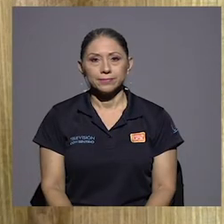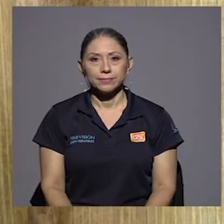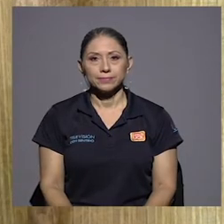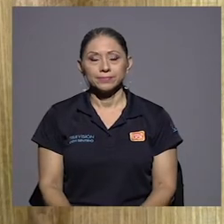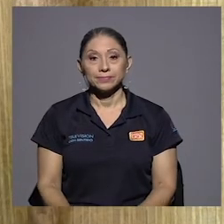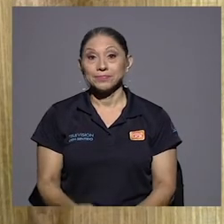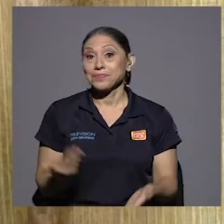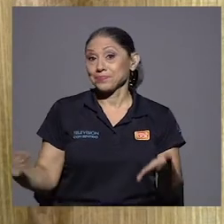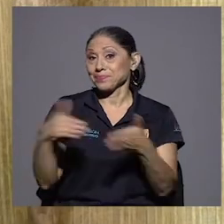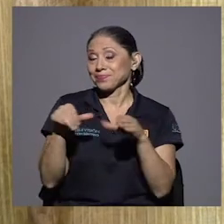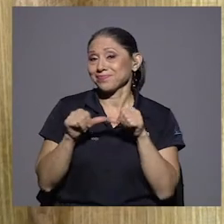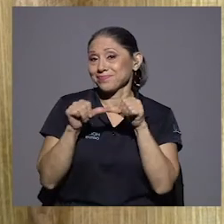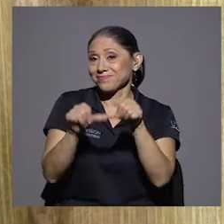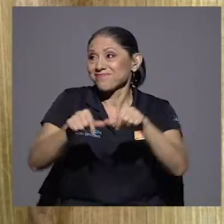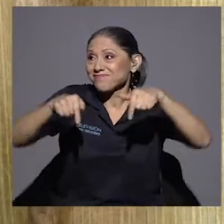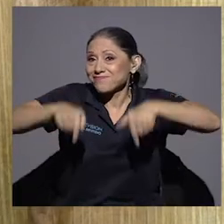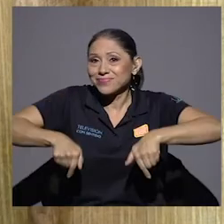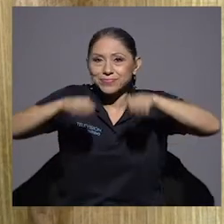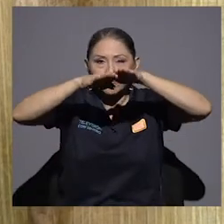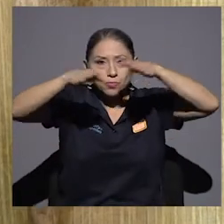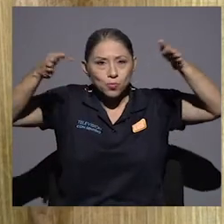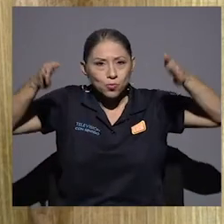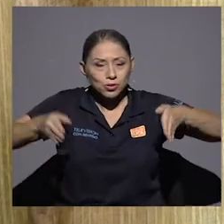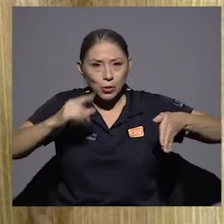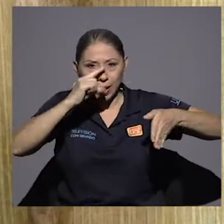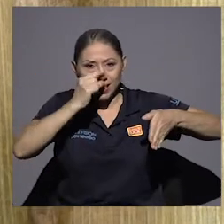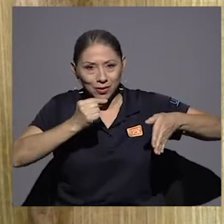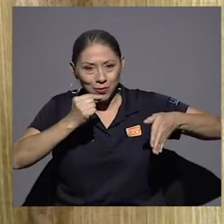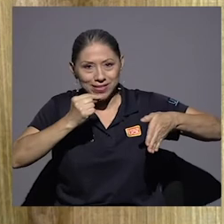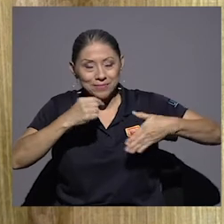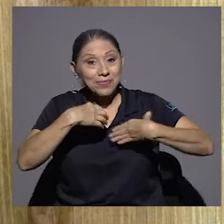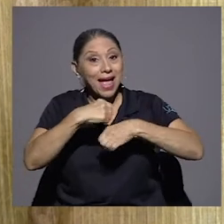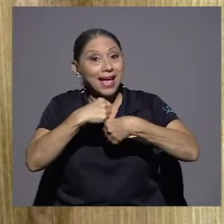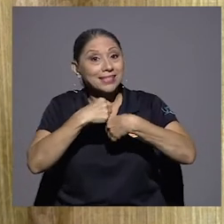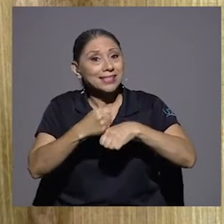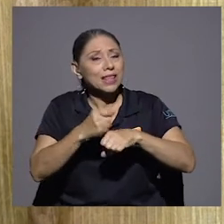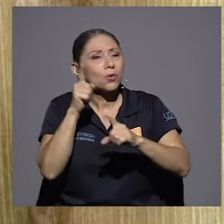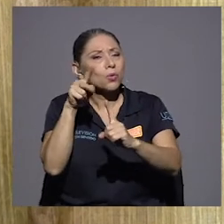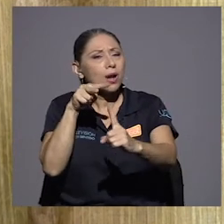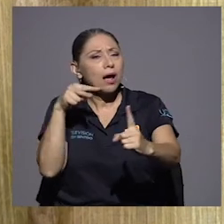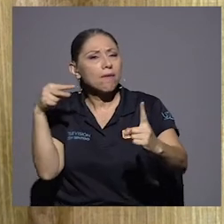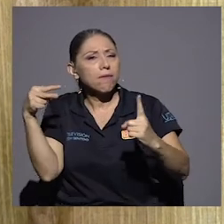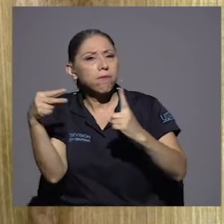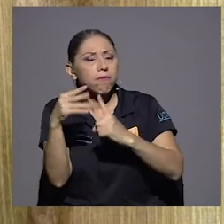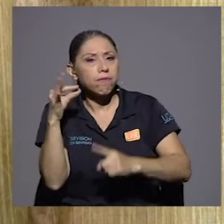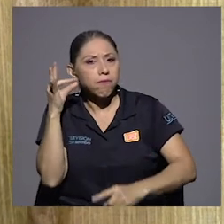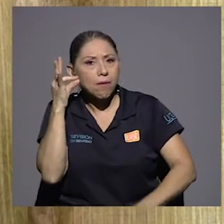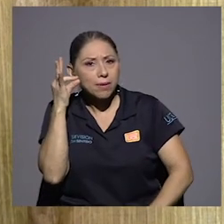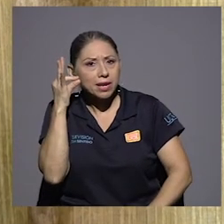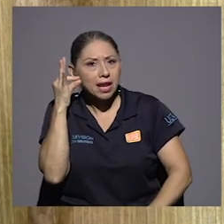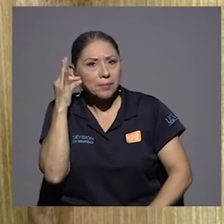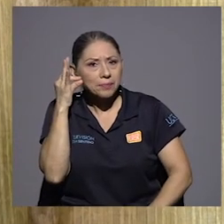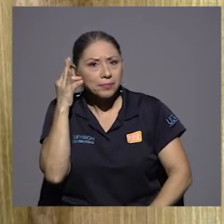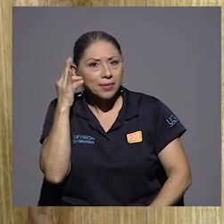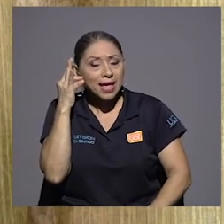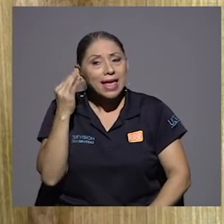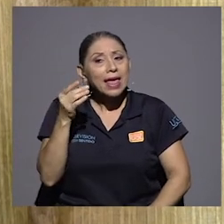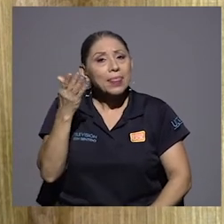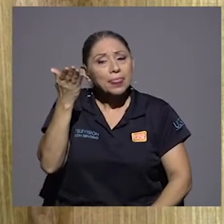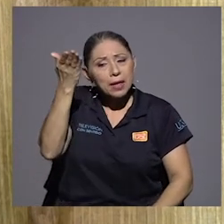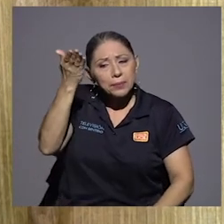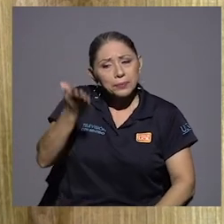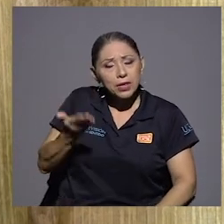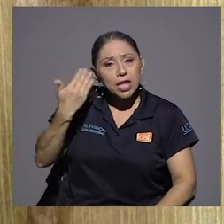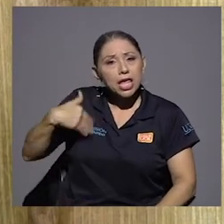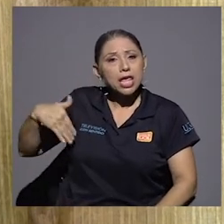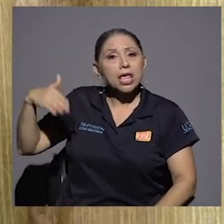Regresamos, estamos desde el Museo Calderón Guardia haciendo una mirada femenina de quien fue el